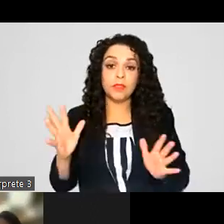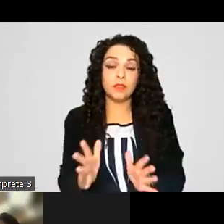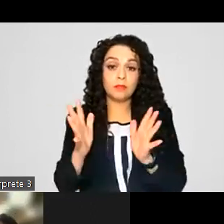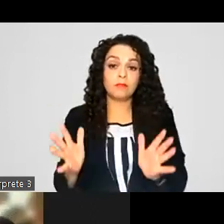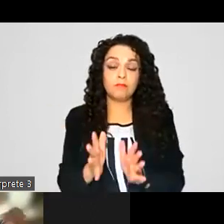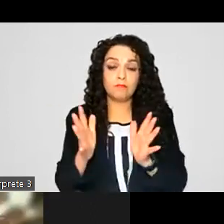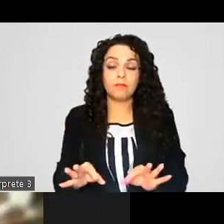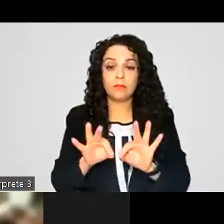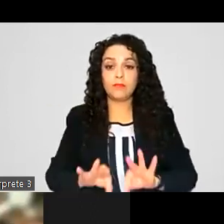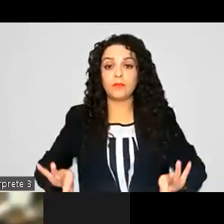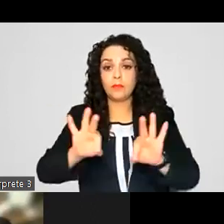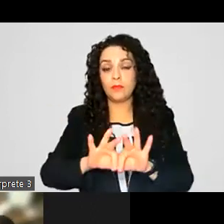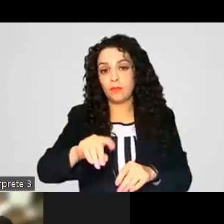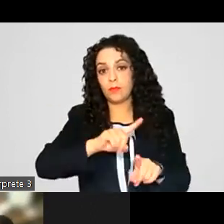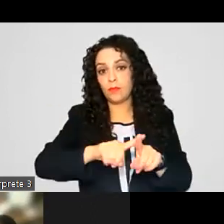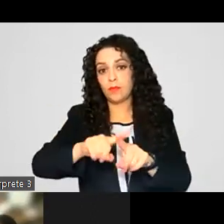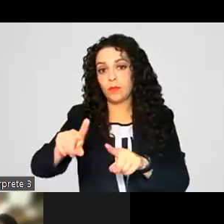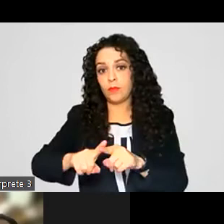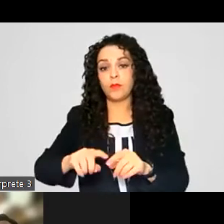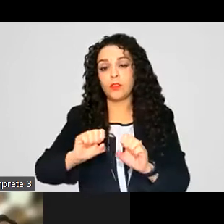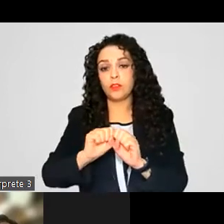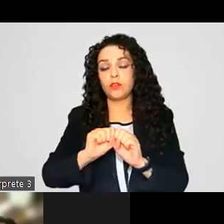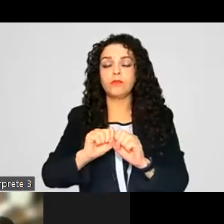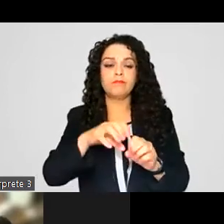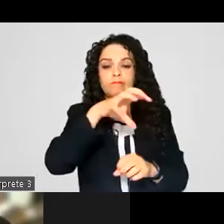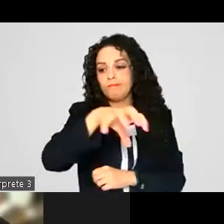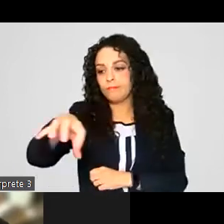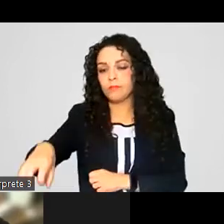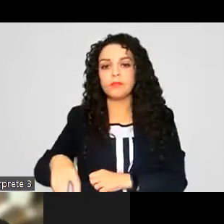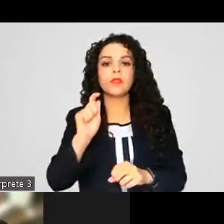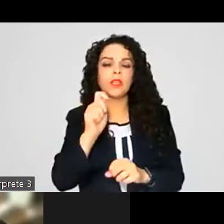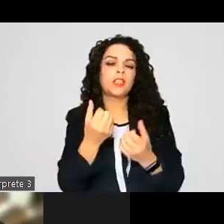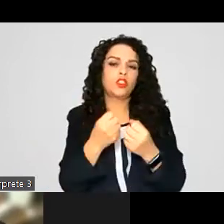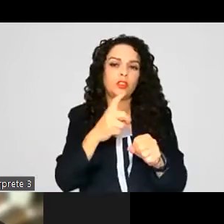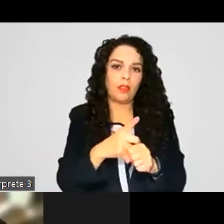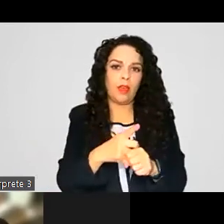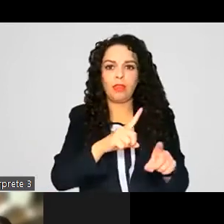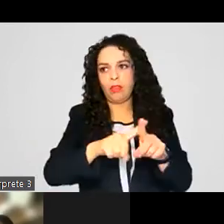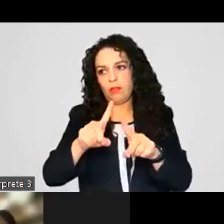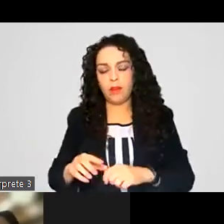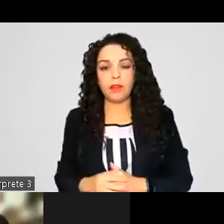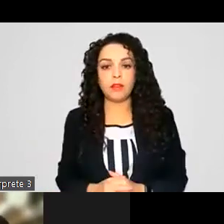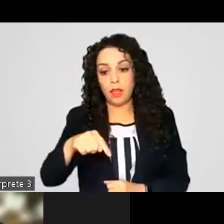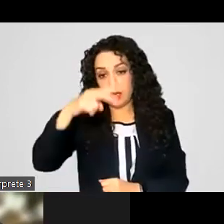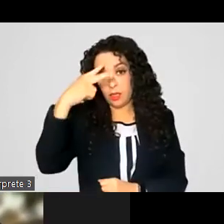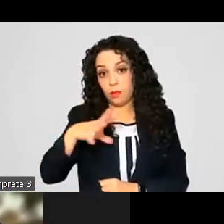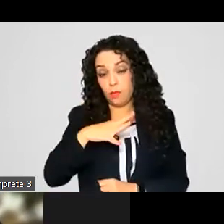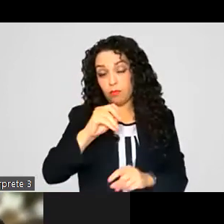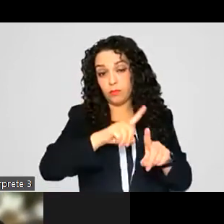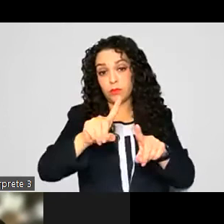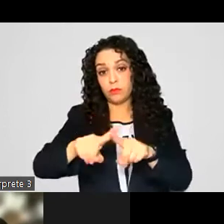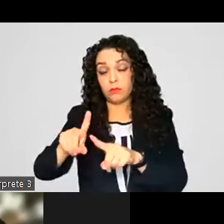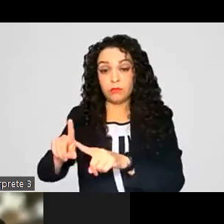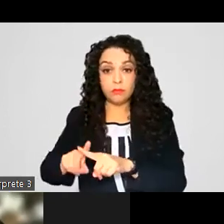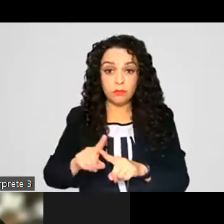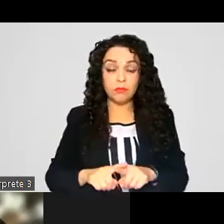poblaciones en todas las esferas de incidencia de la sociedad en aras de la construcción de una ciudad de México diversa, incluyente, progresista y de derechos